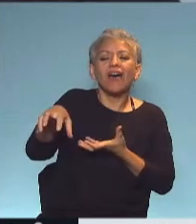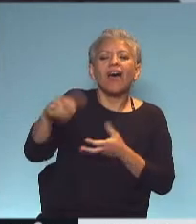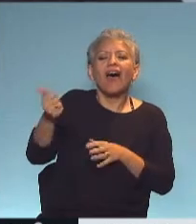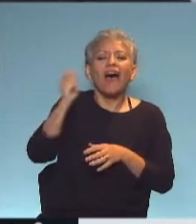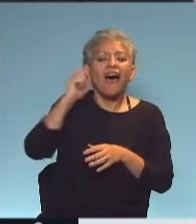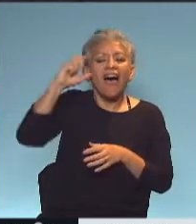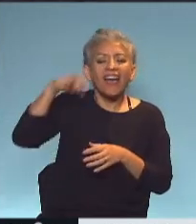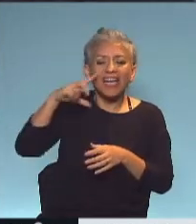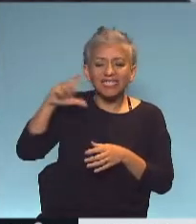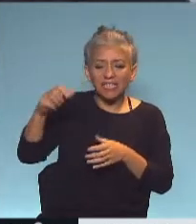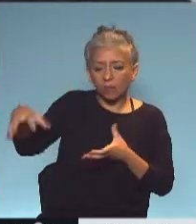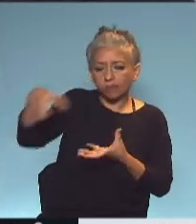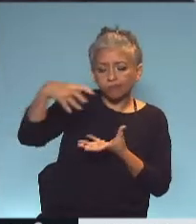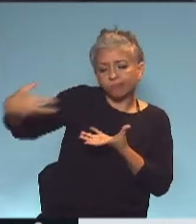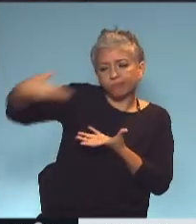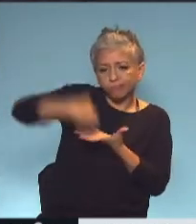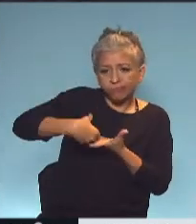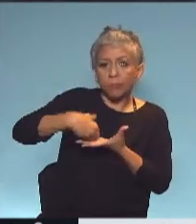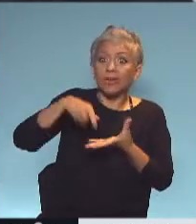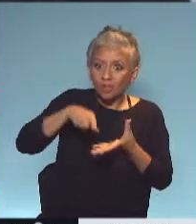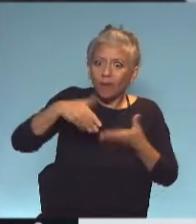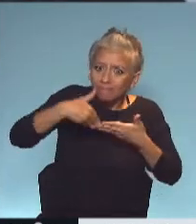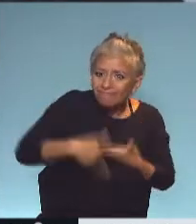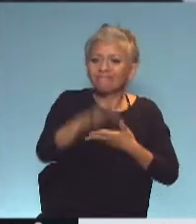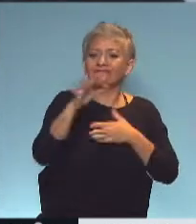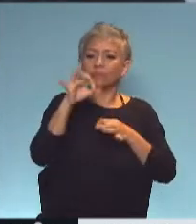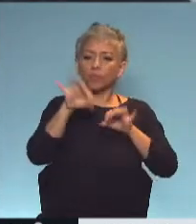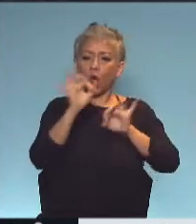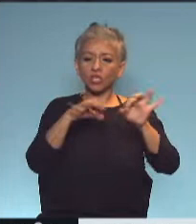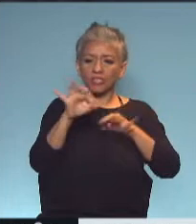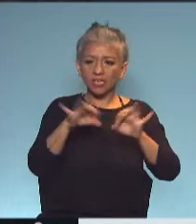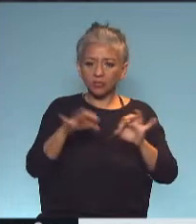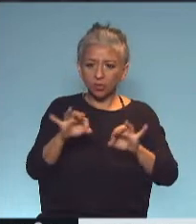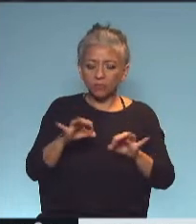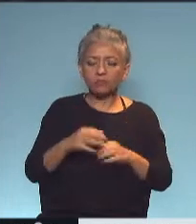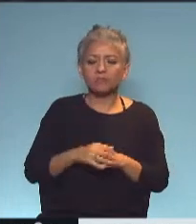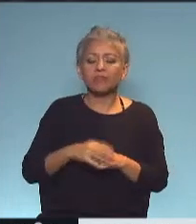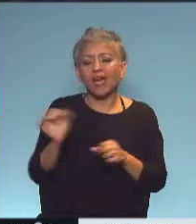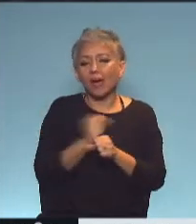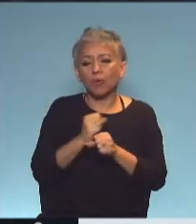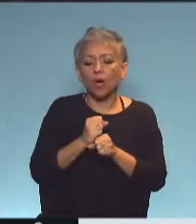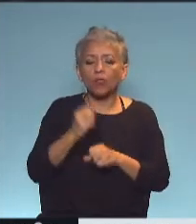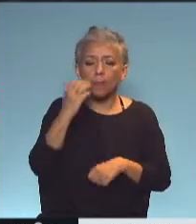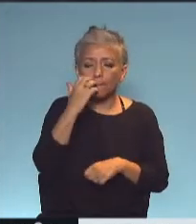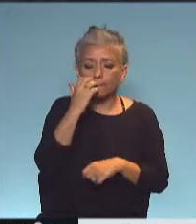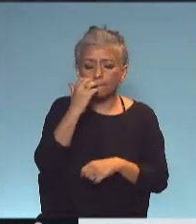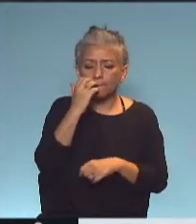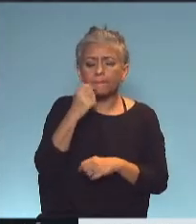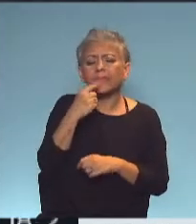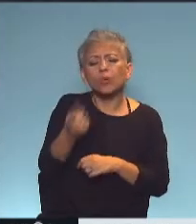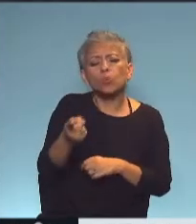formalmente, acabando con la aprobación por parte del MAT. Tomás, ¿de qué manera justamente